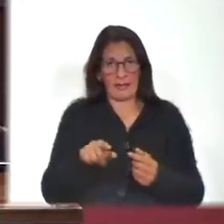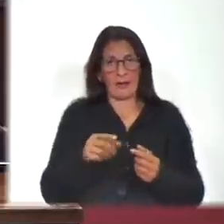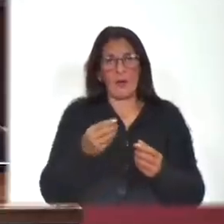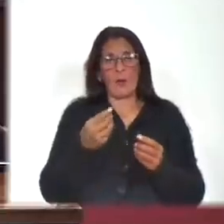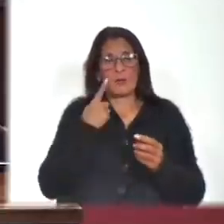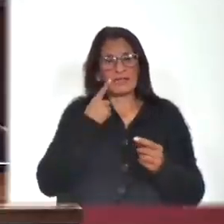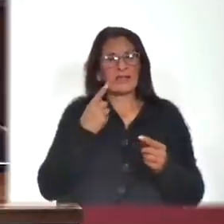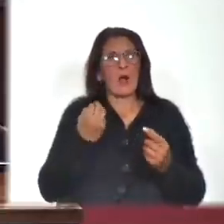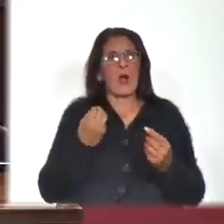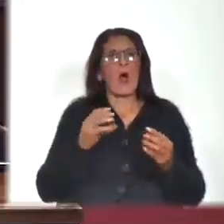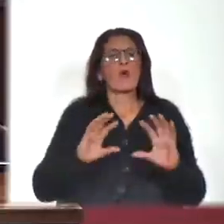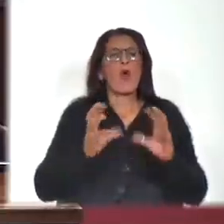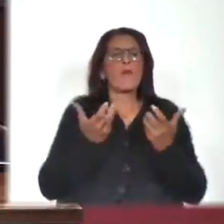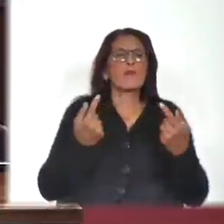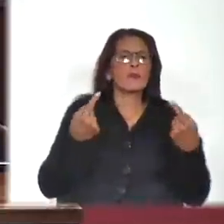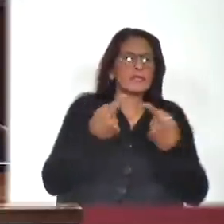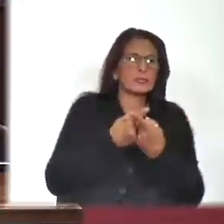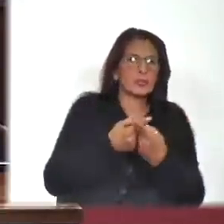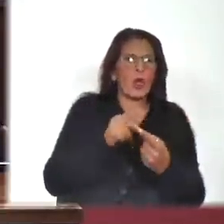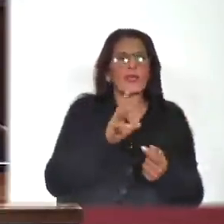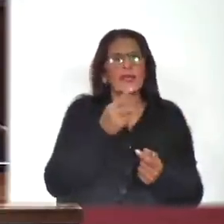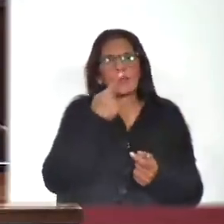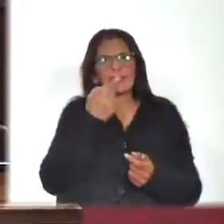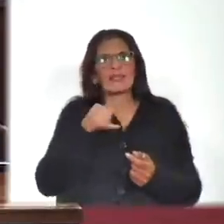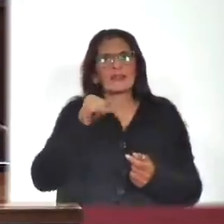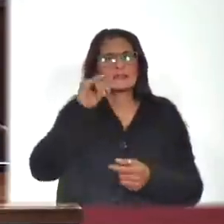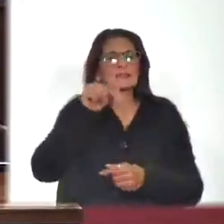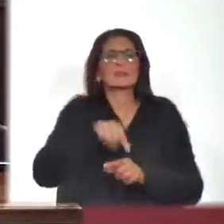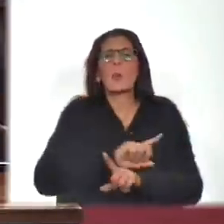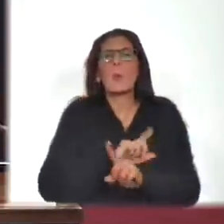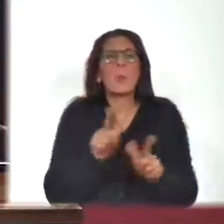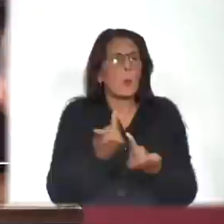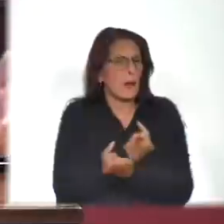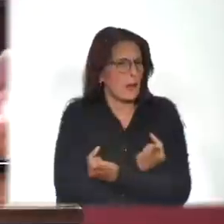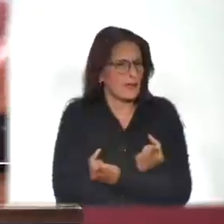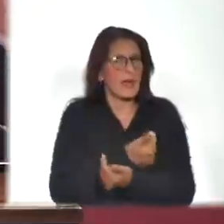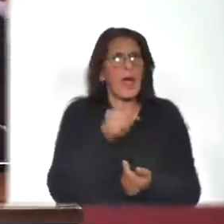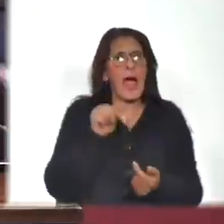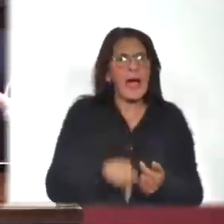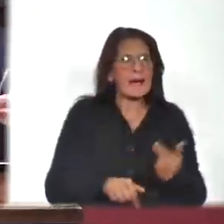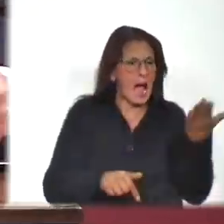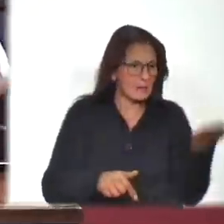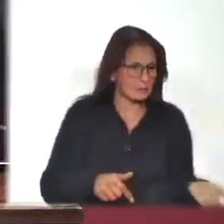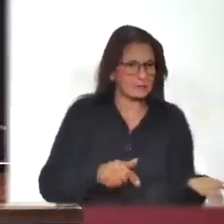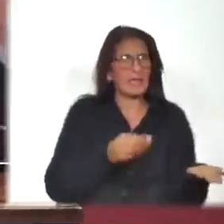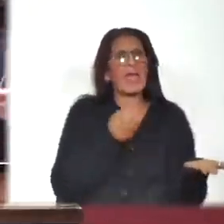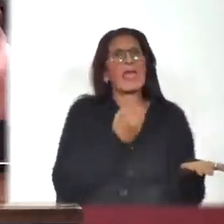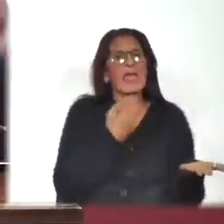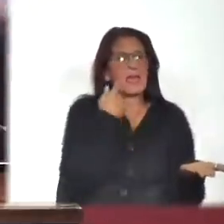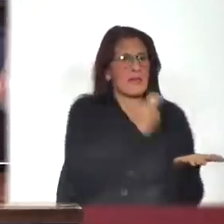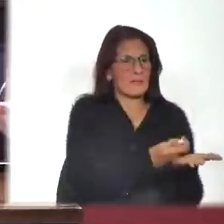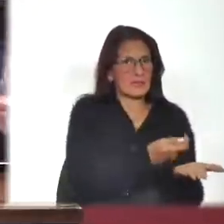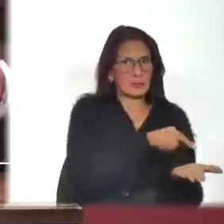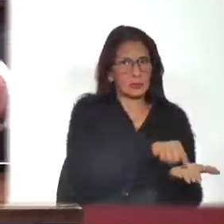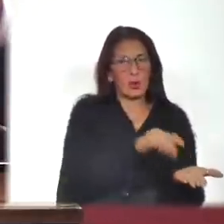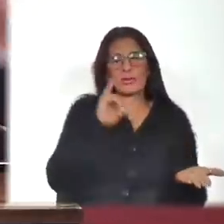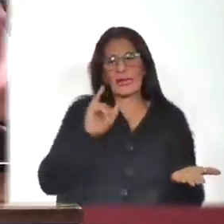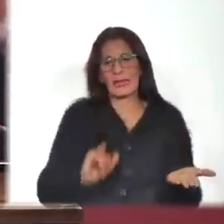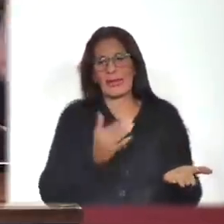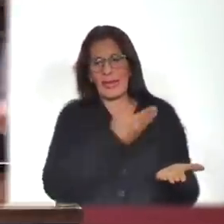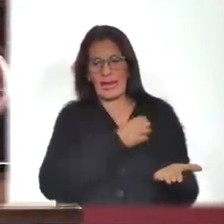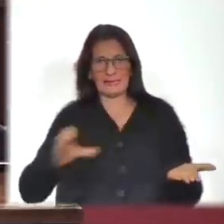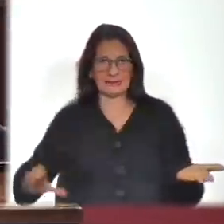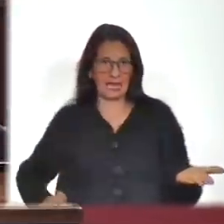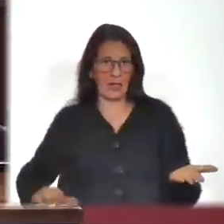conflicto de intereses. Acá no lo hay, son intereses convergentes, del inversor y el del Estado, el del inversor y el del país. El que